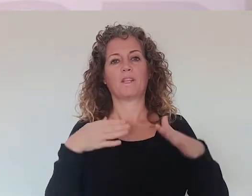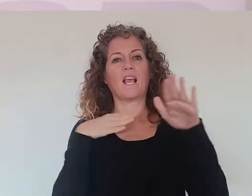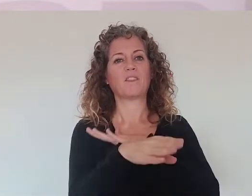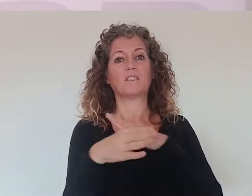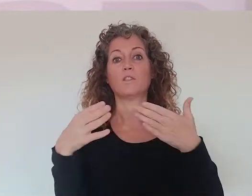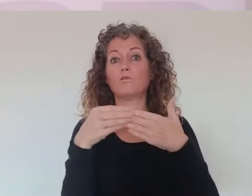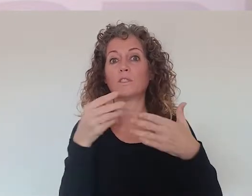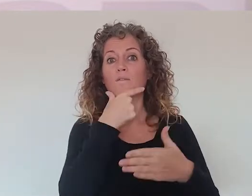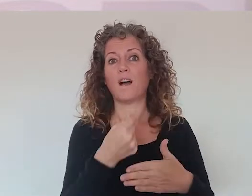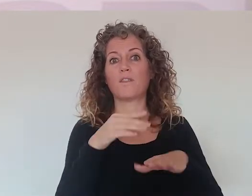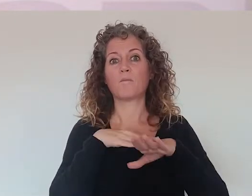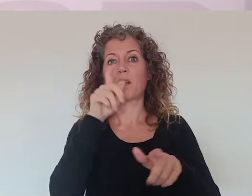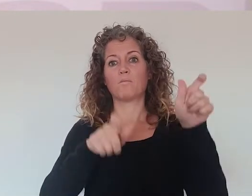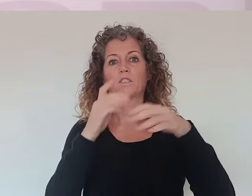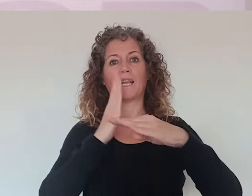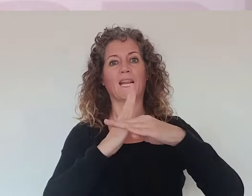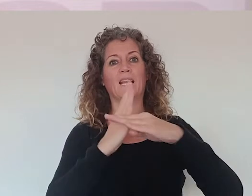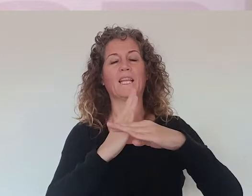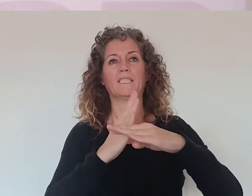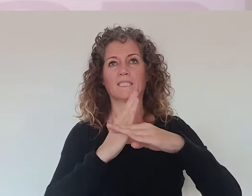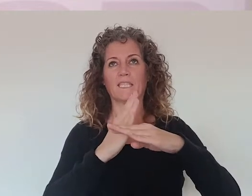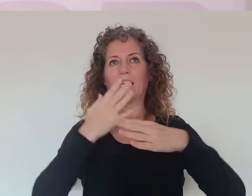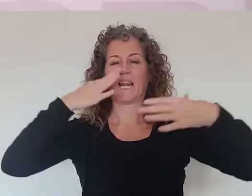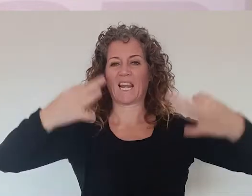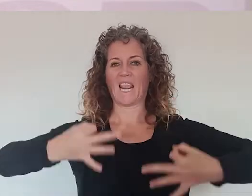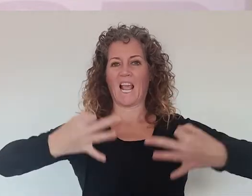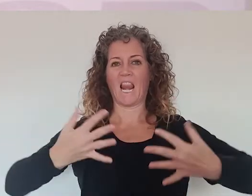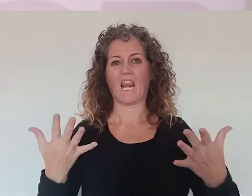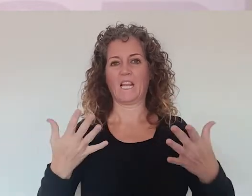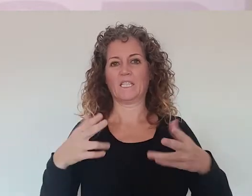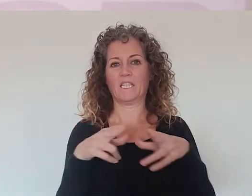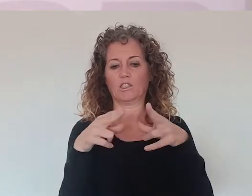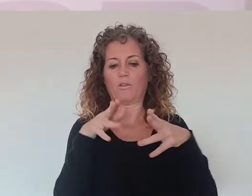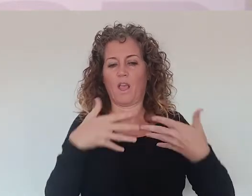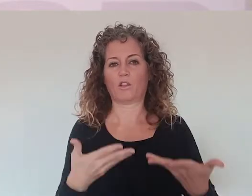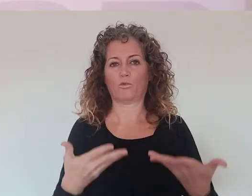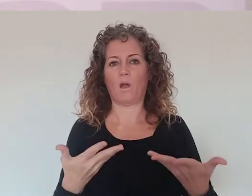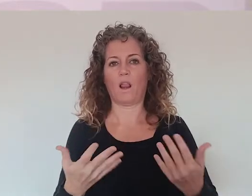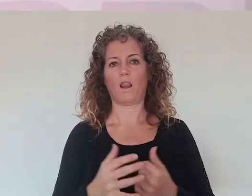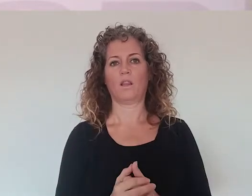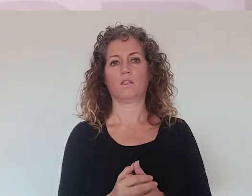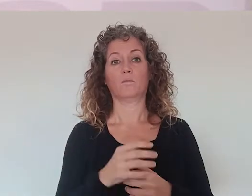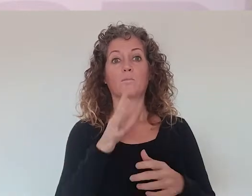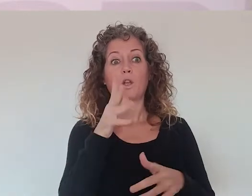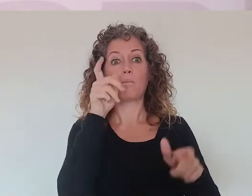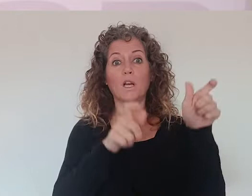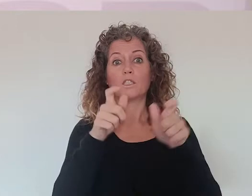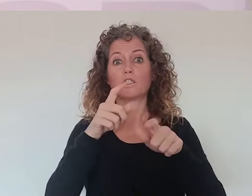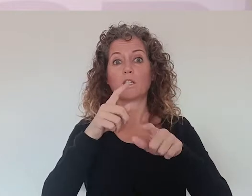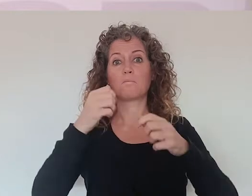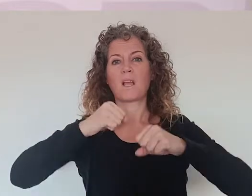accesible y muy usable para quienes son unos potenciales clientes, potenciales y reales clientes en la sociedad